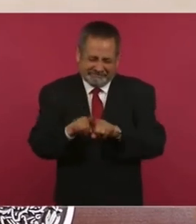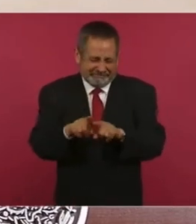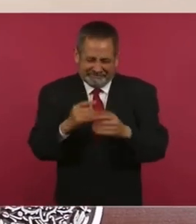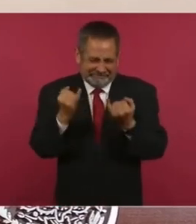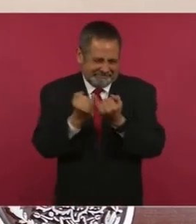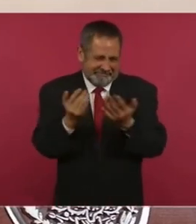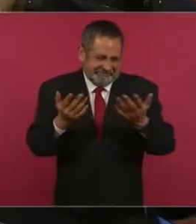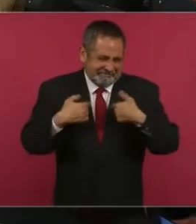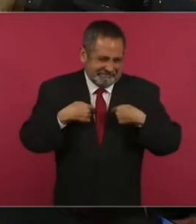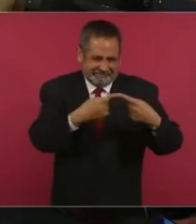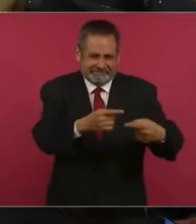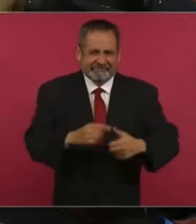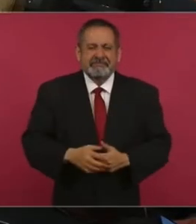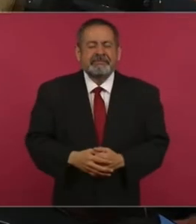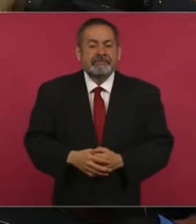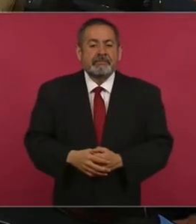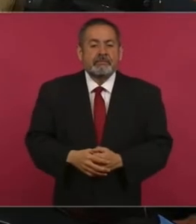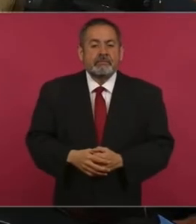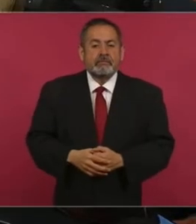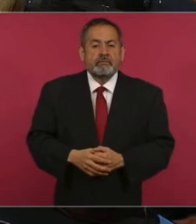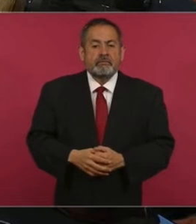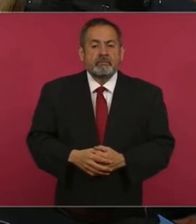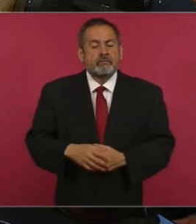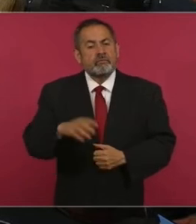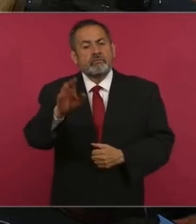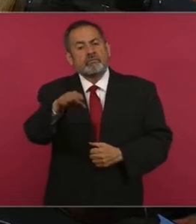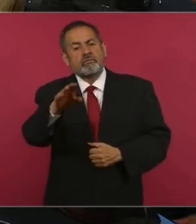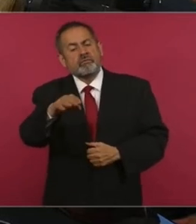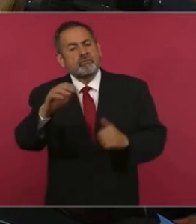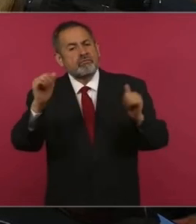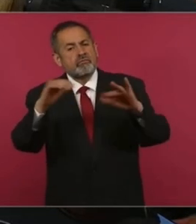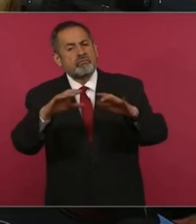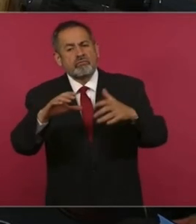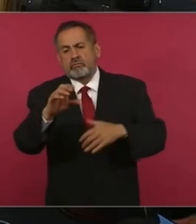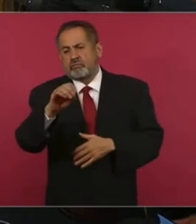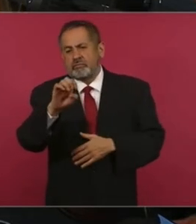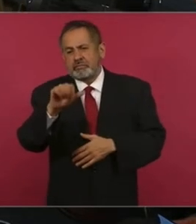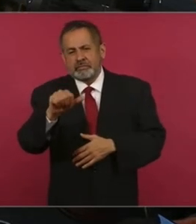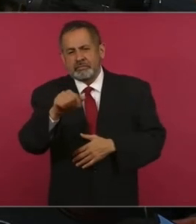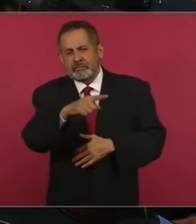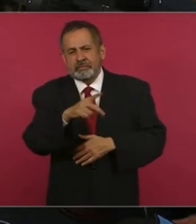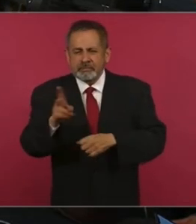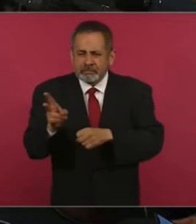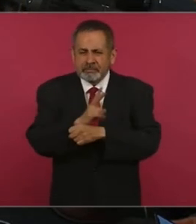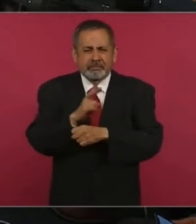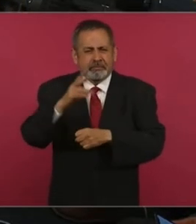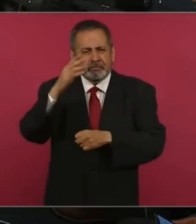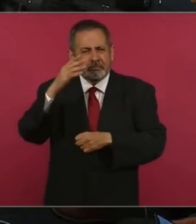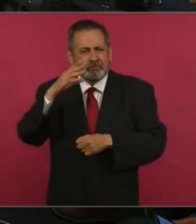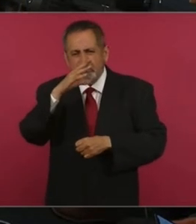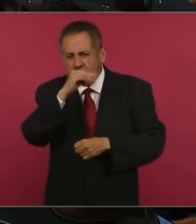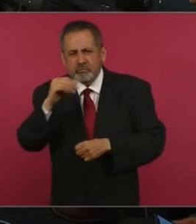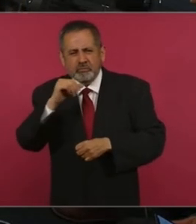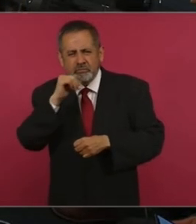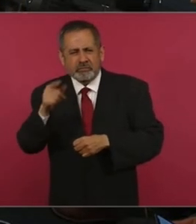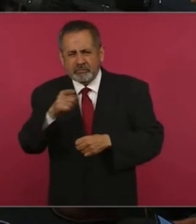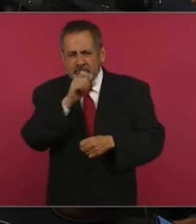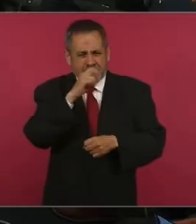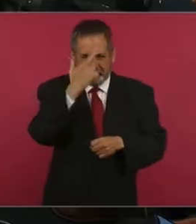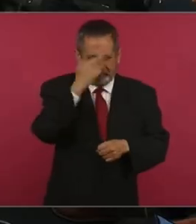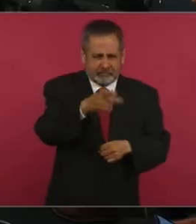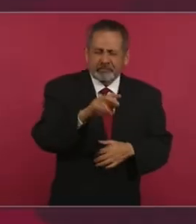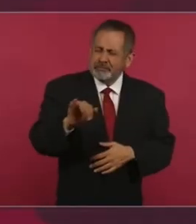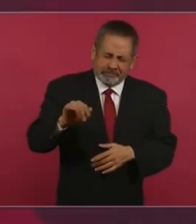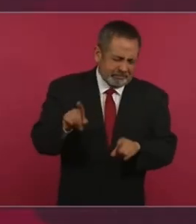Presidente, su inasistencia a la Cumbre de las Américas, esta sería por las mismas razones de no invitar a Cuba y a los de otros países, la misma razón se pregunta. Sí,